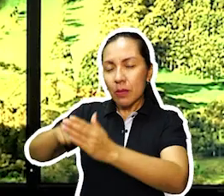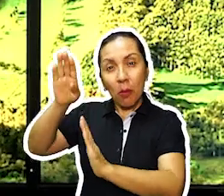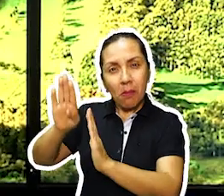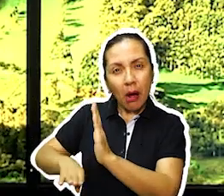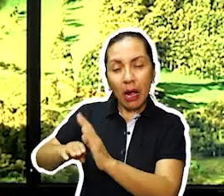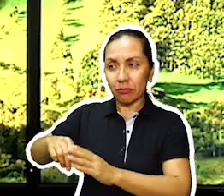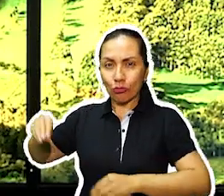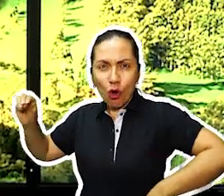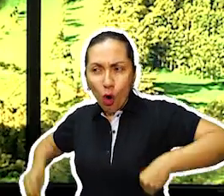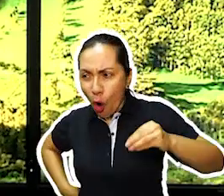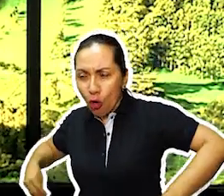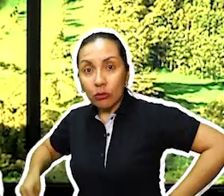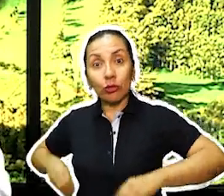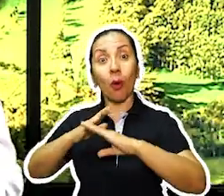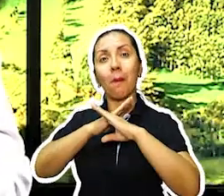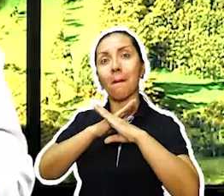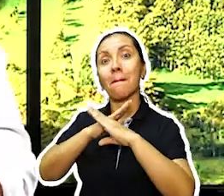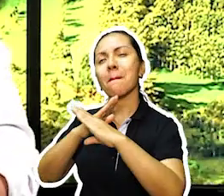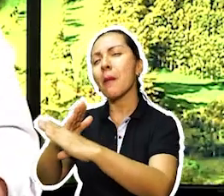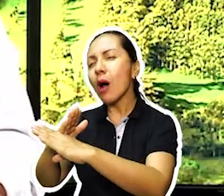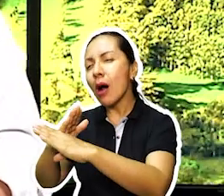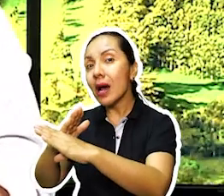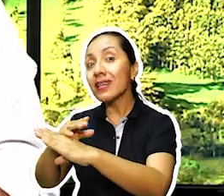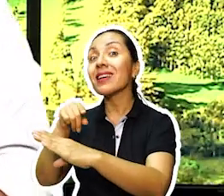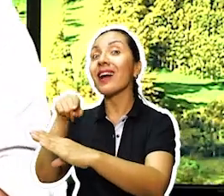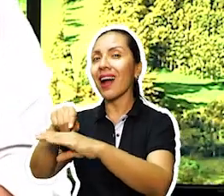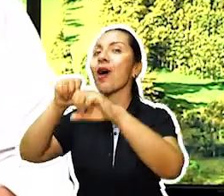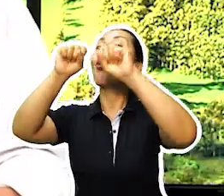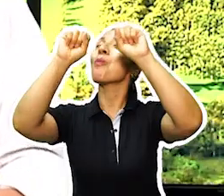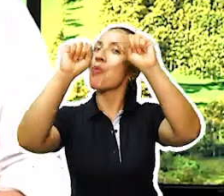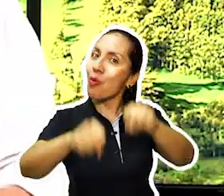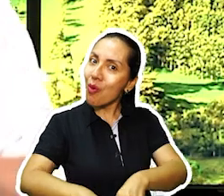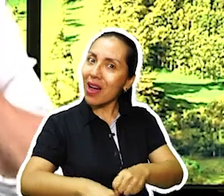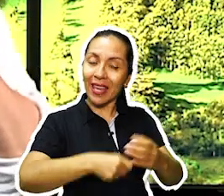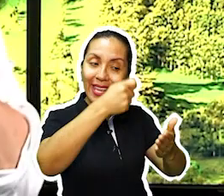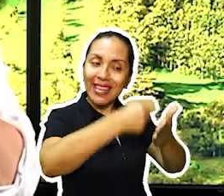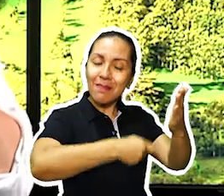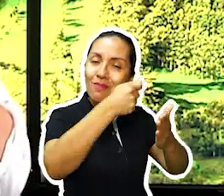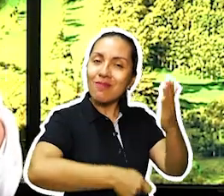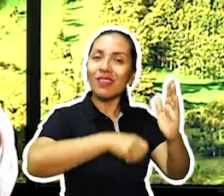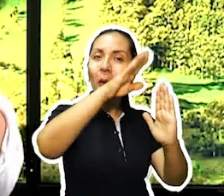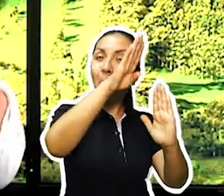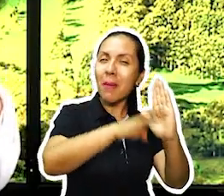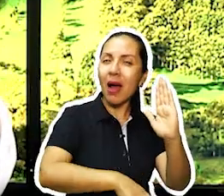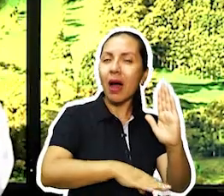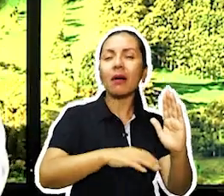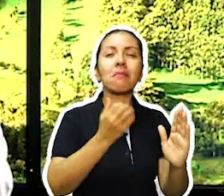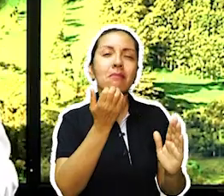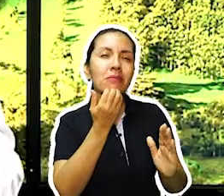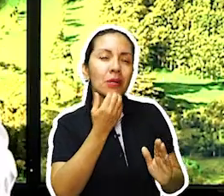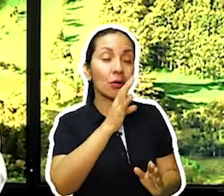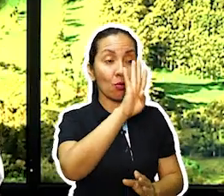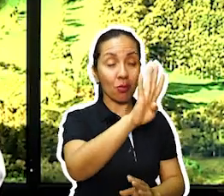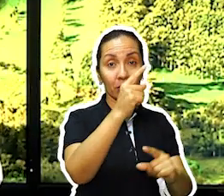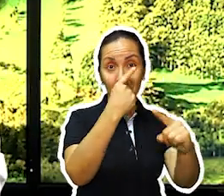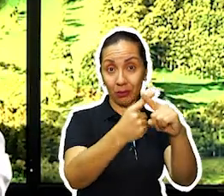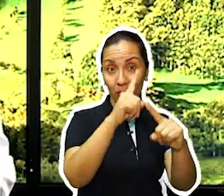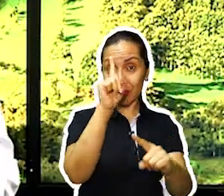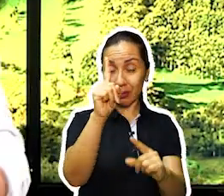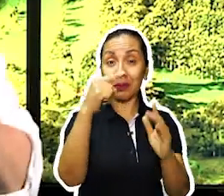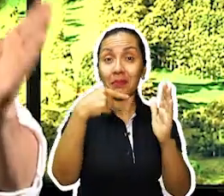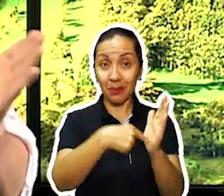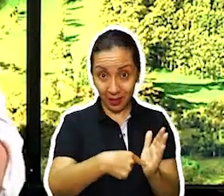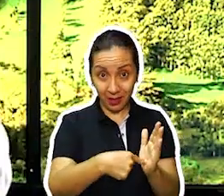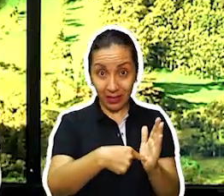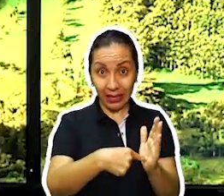impuestos, el contrabando e igualmente la corrupción en la contratación pública, tenemos la posibilidad de reduciendo los impuestos, empezando por el 4 por